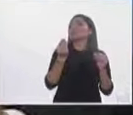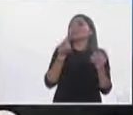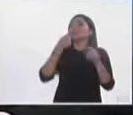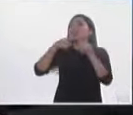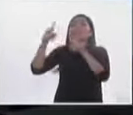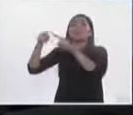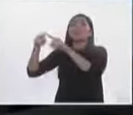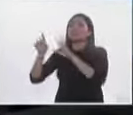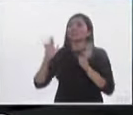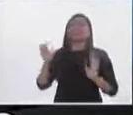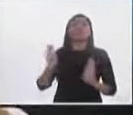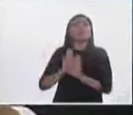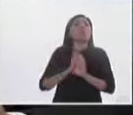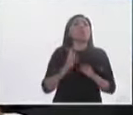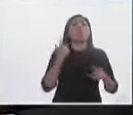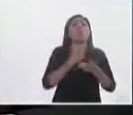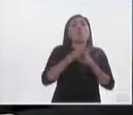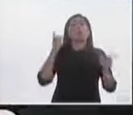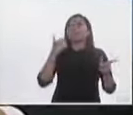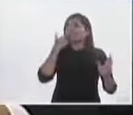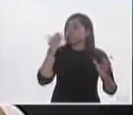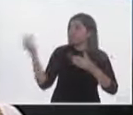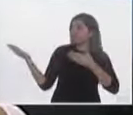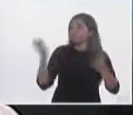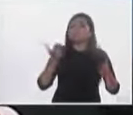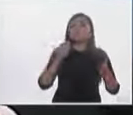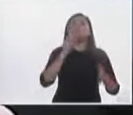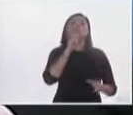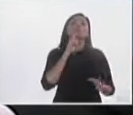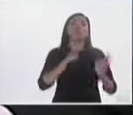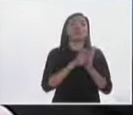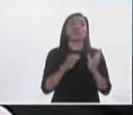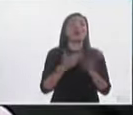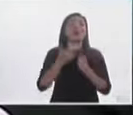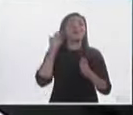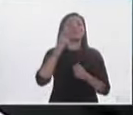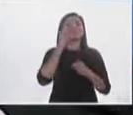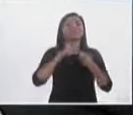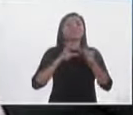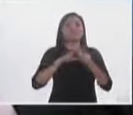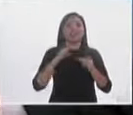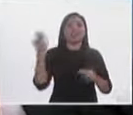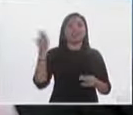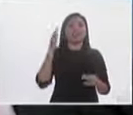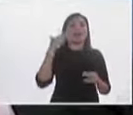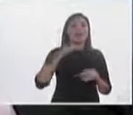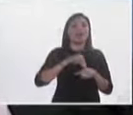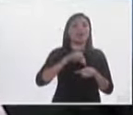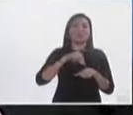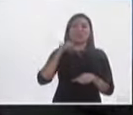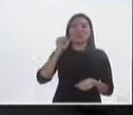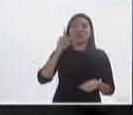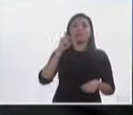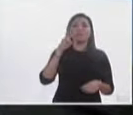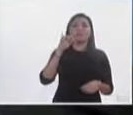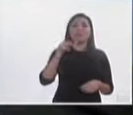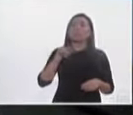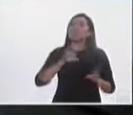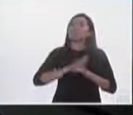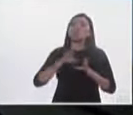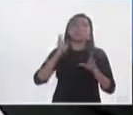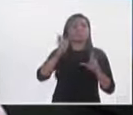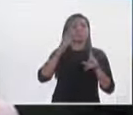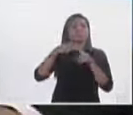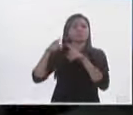al sistema político, ¿no? Es parte de lo que decía también el doctor Adrián Acosta aquí, son cuestiones complementarias.